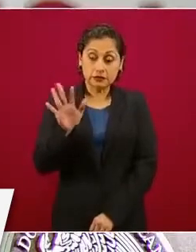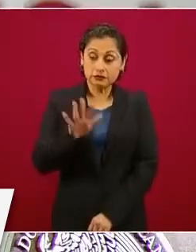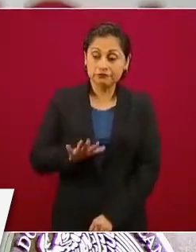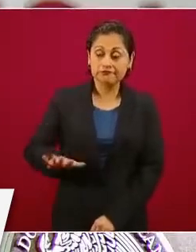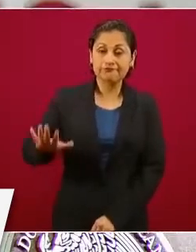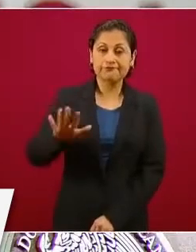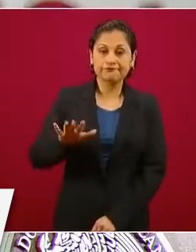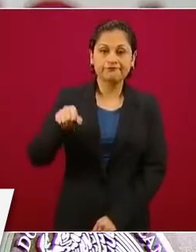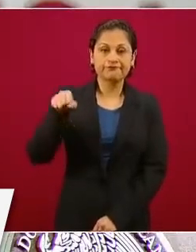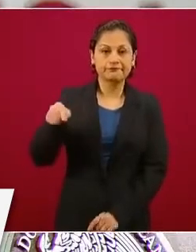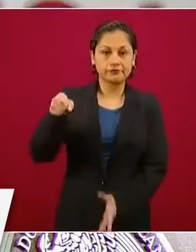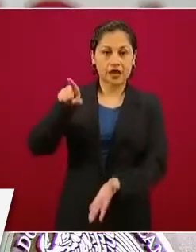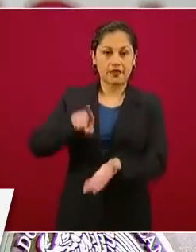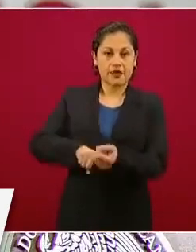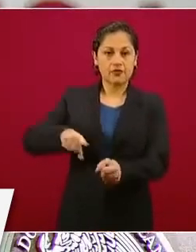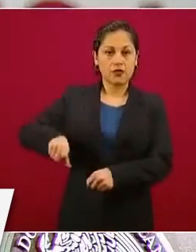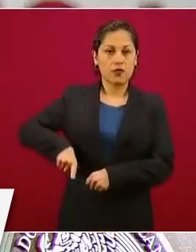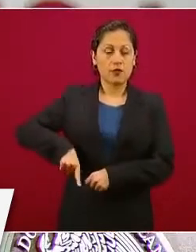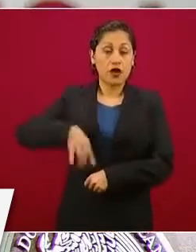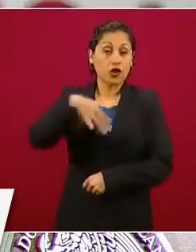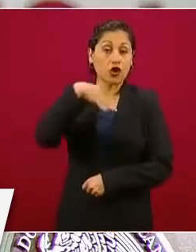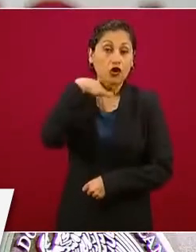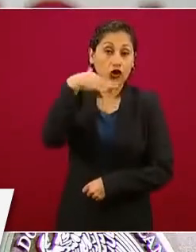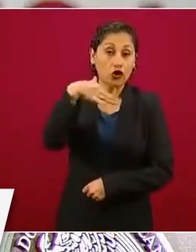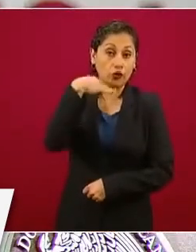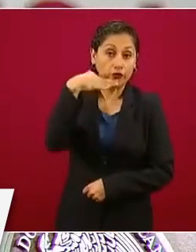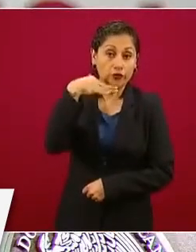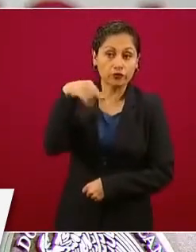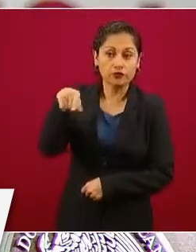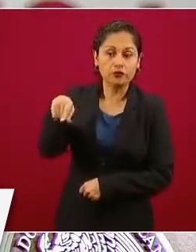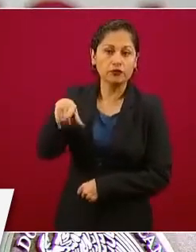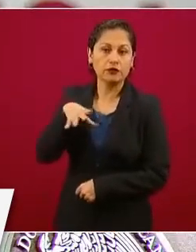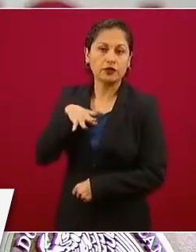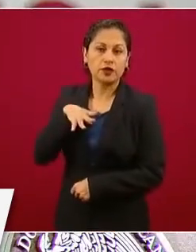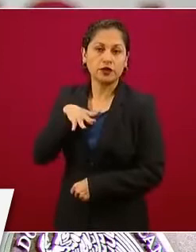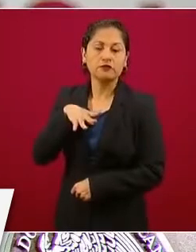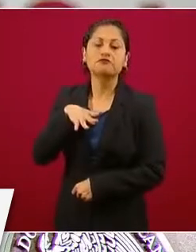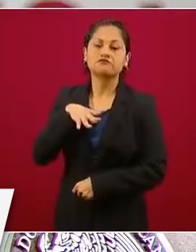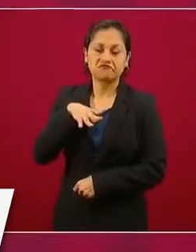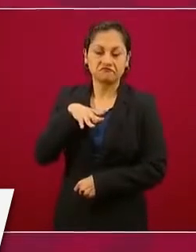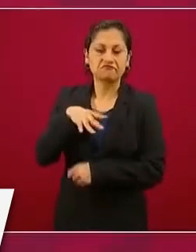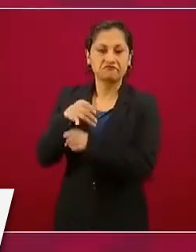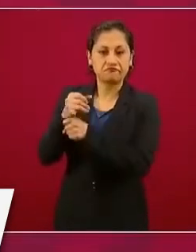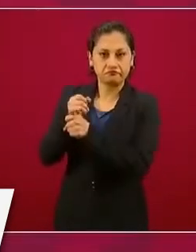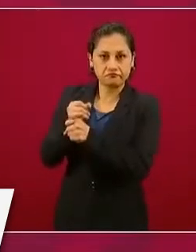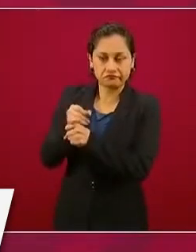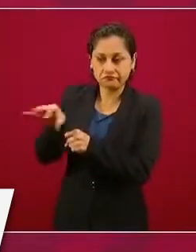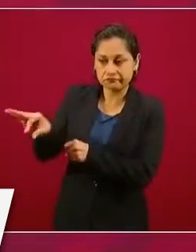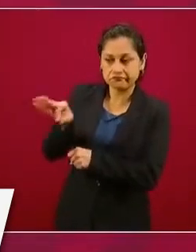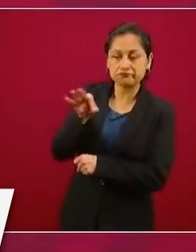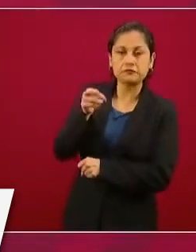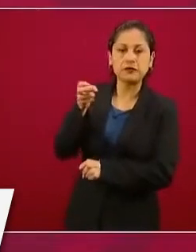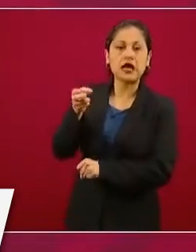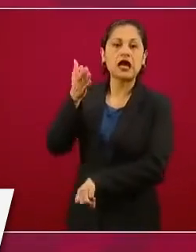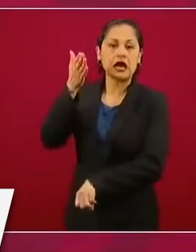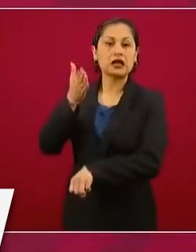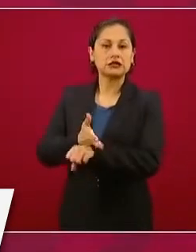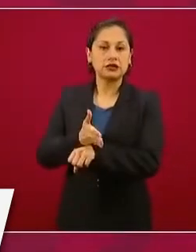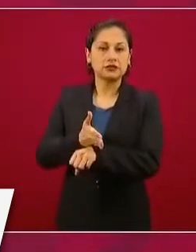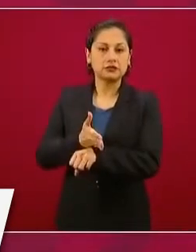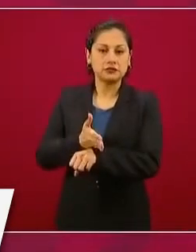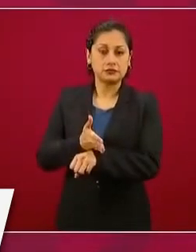en el gobierno, se castiga a quien sea. No hay impunidad,